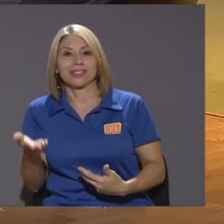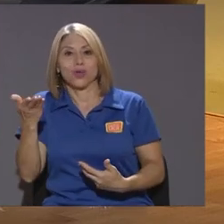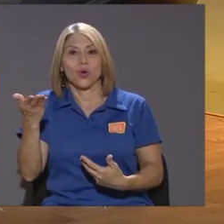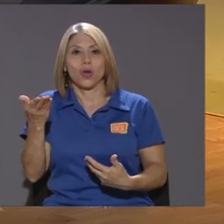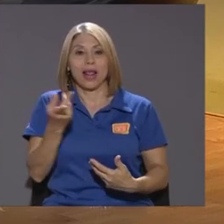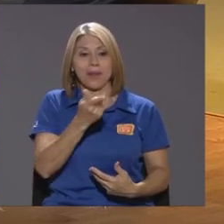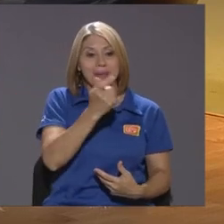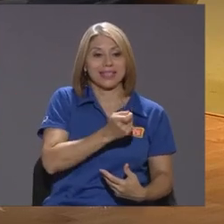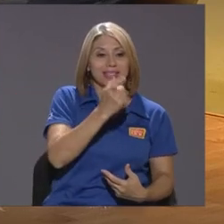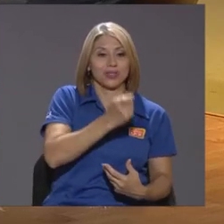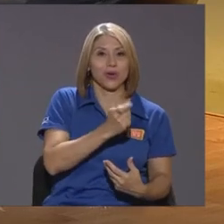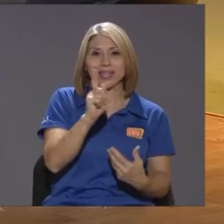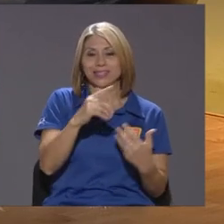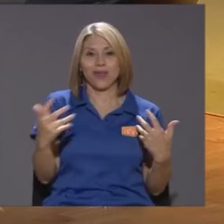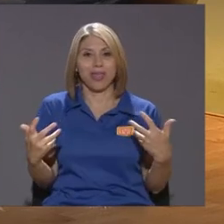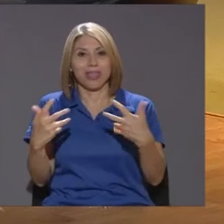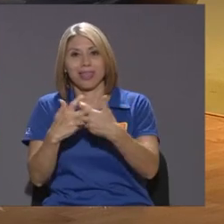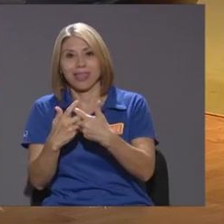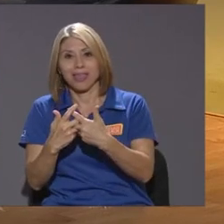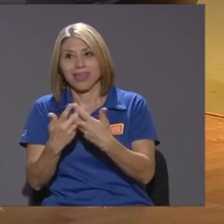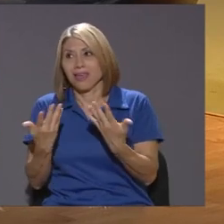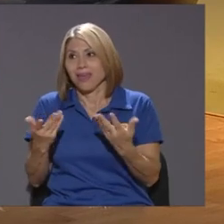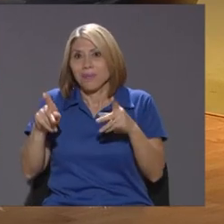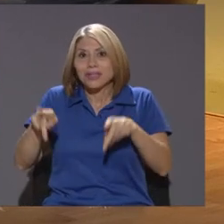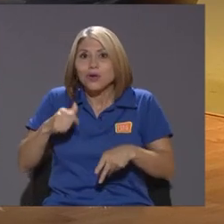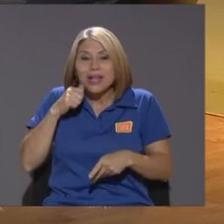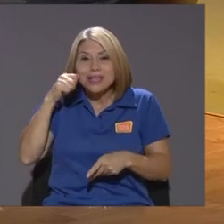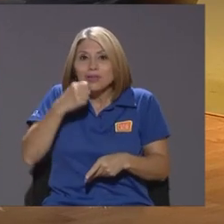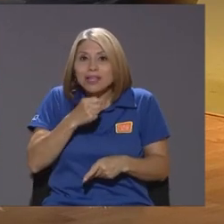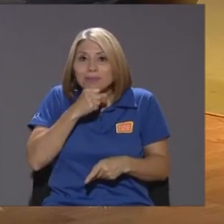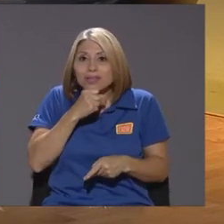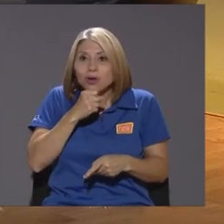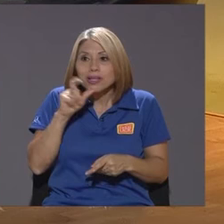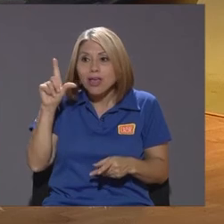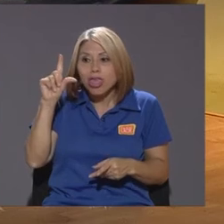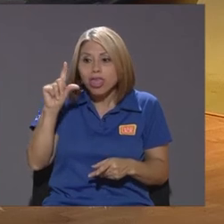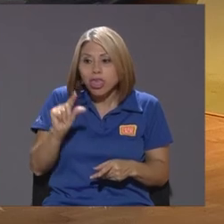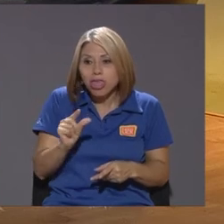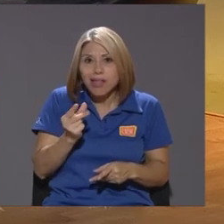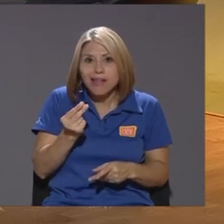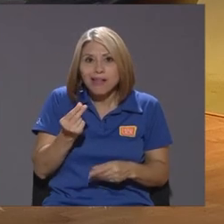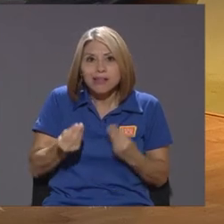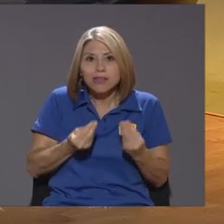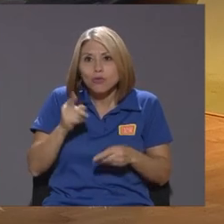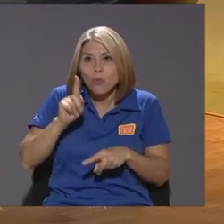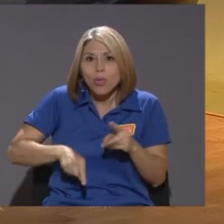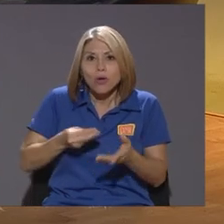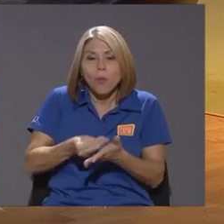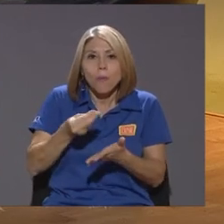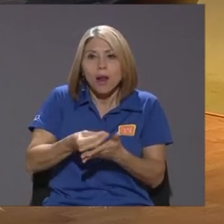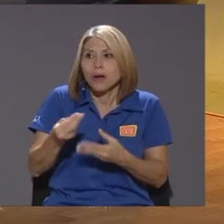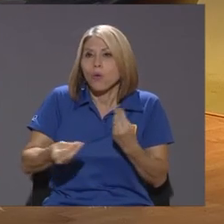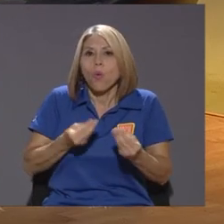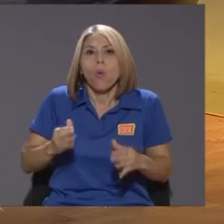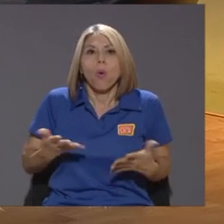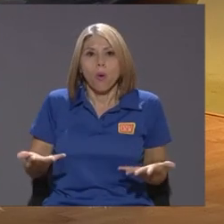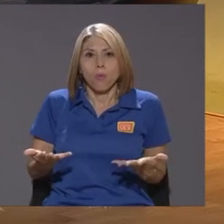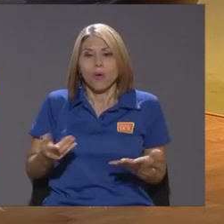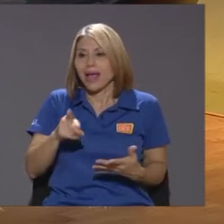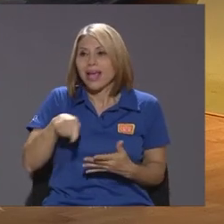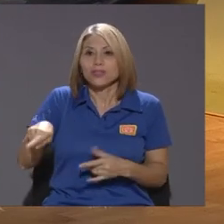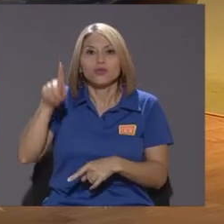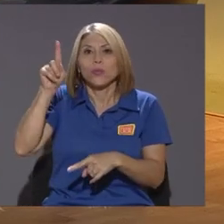quitar el poder adquisitivo a las personas mayores es como el paso más ingrato porque son personas que muchas de ellas no están en capacidad de generar nuevos ingresos no